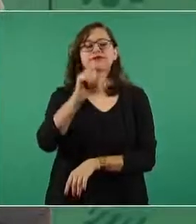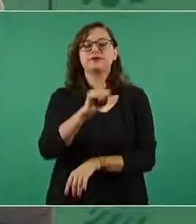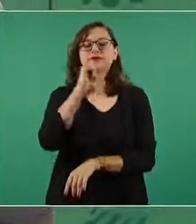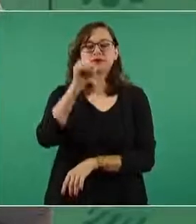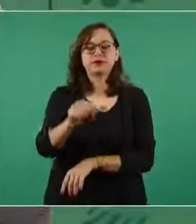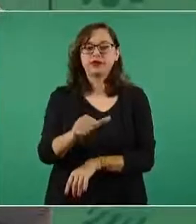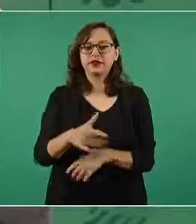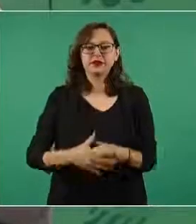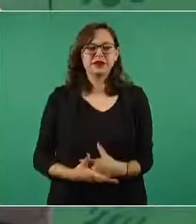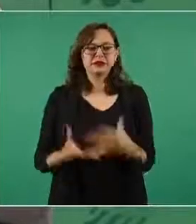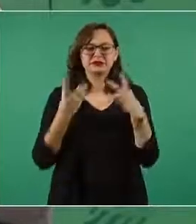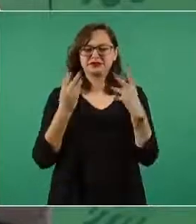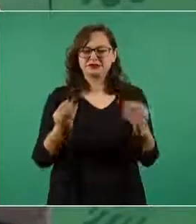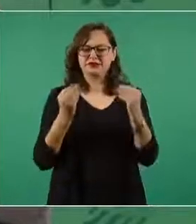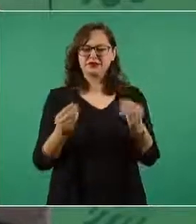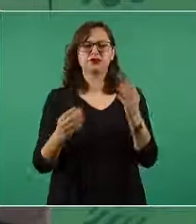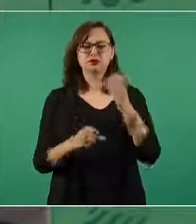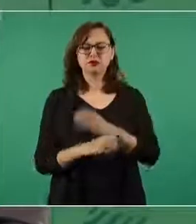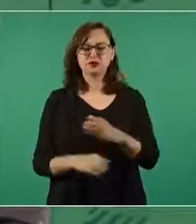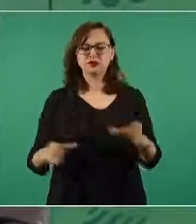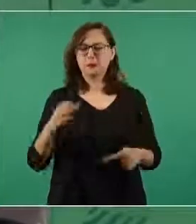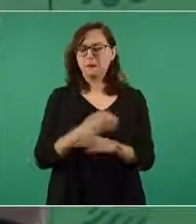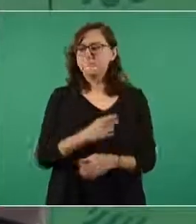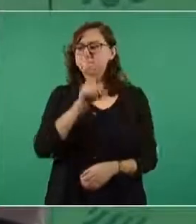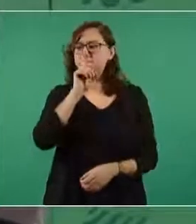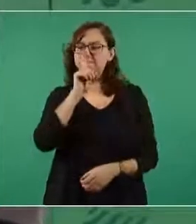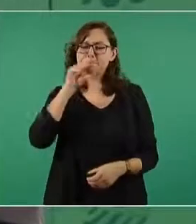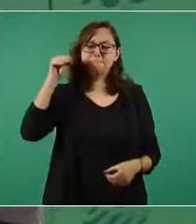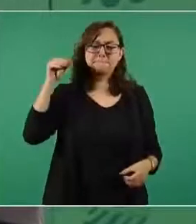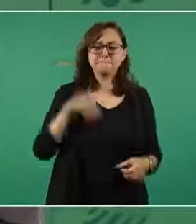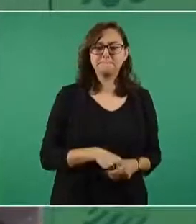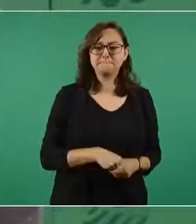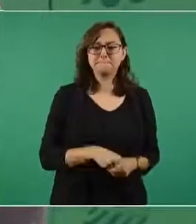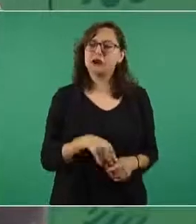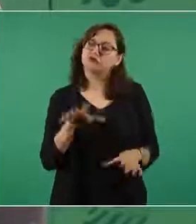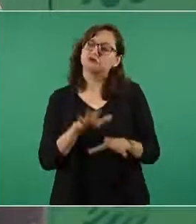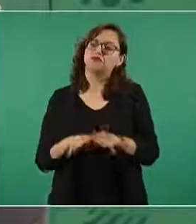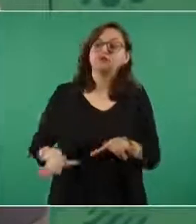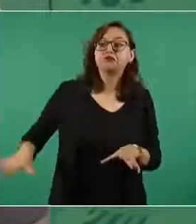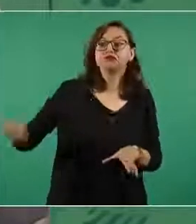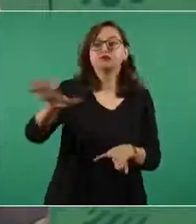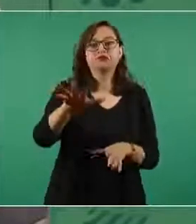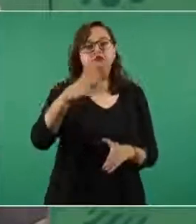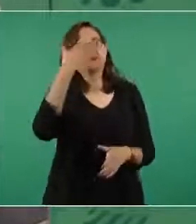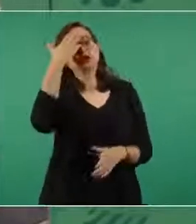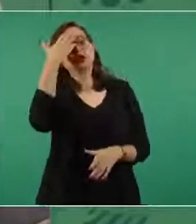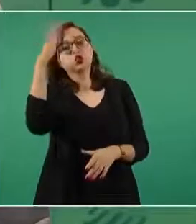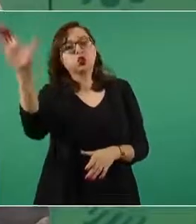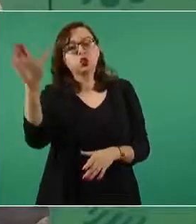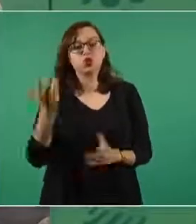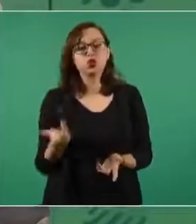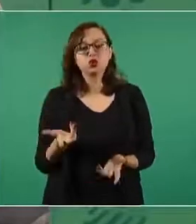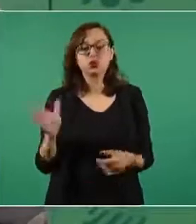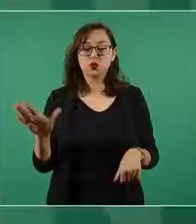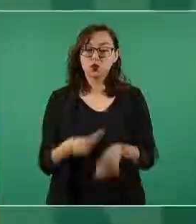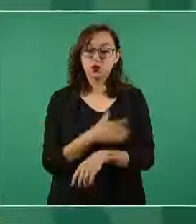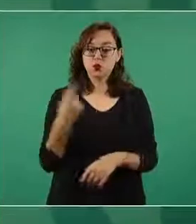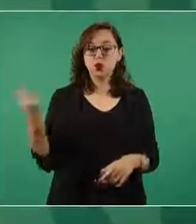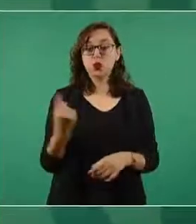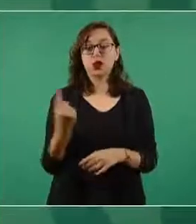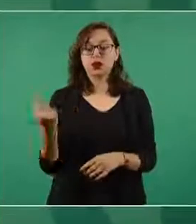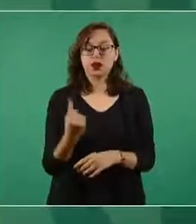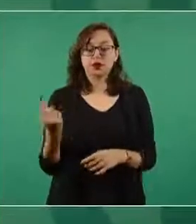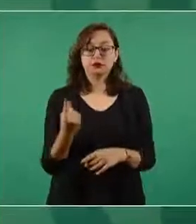Muchísimas cosas se desconocían, porque la política según